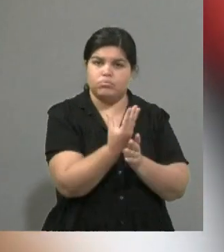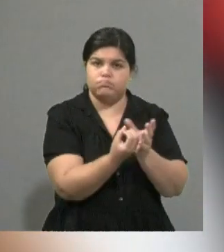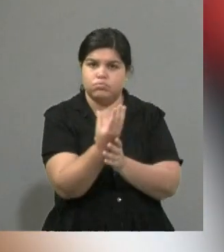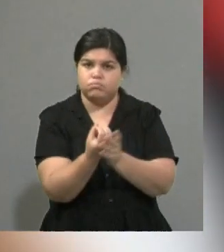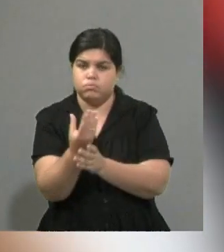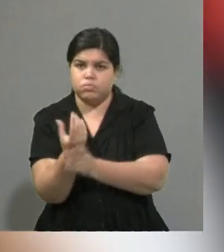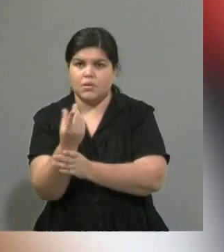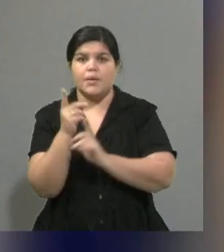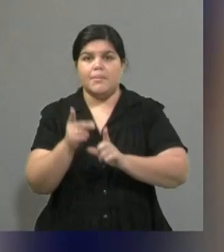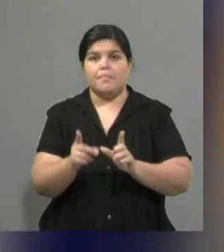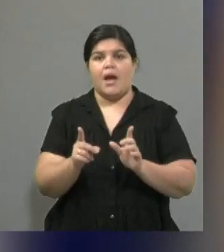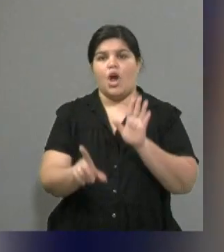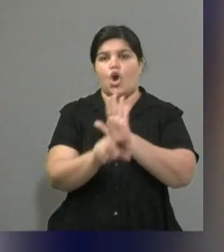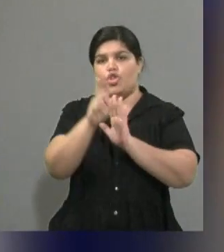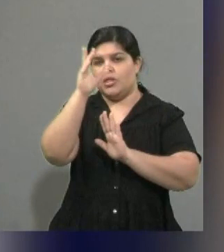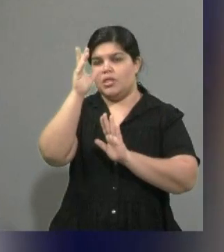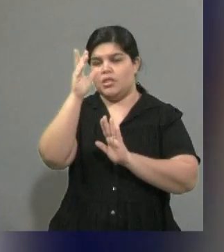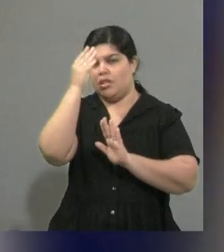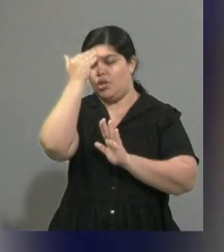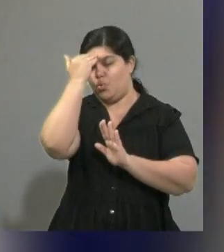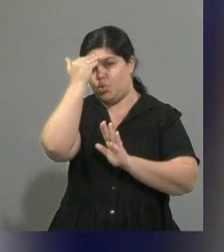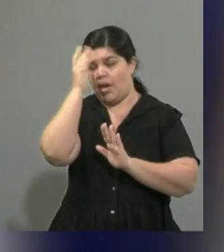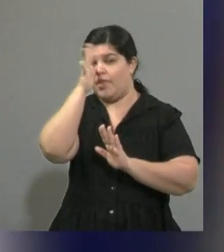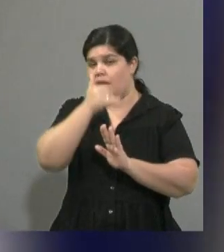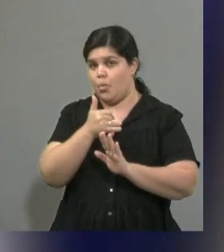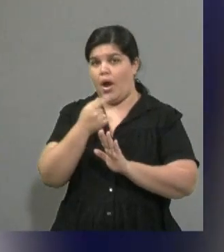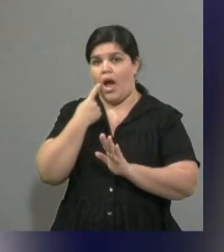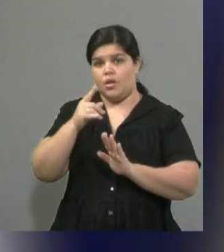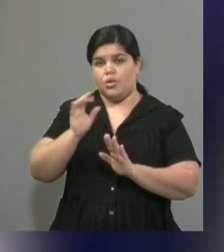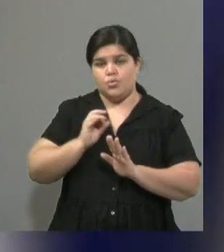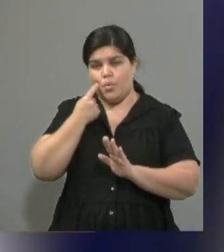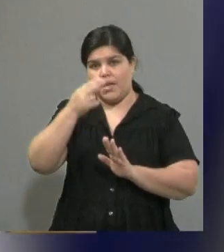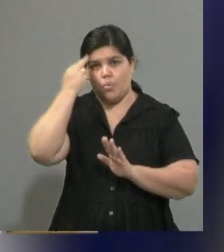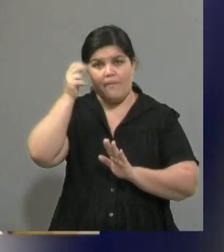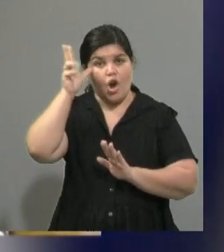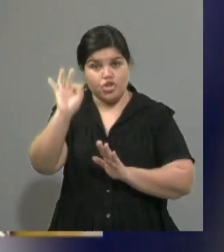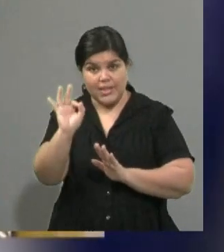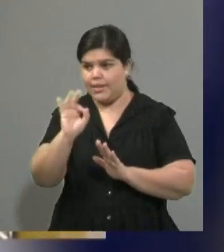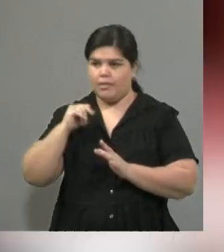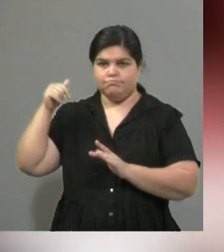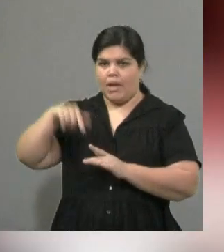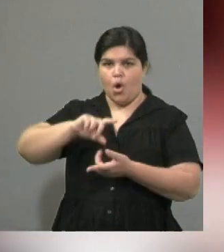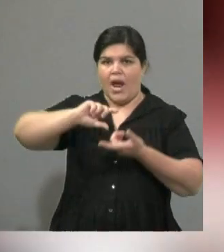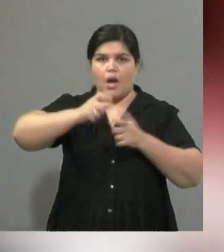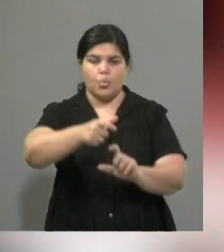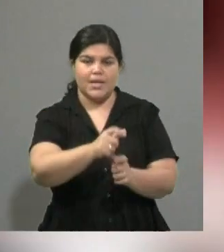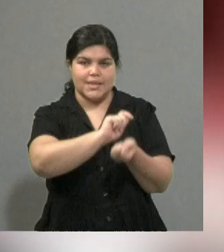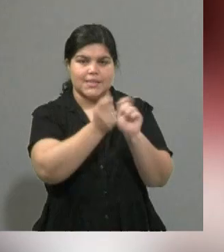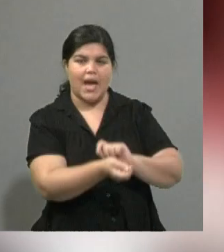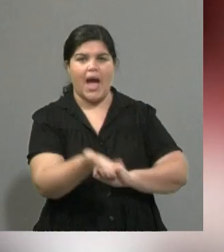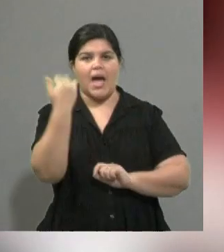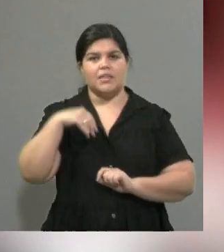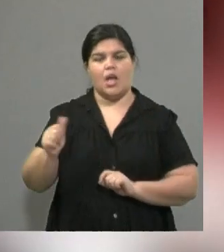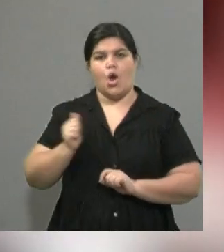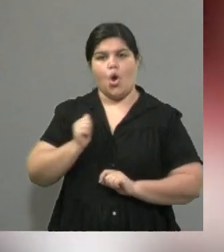reemplace a la que está vigente desde 1980, que justamente viene derivada de la dictadura cívico